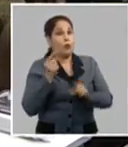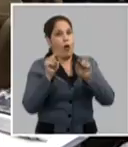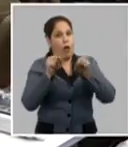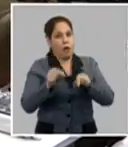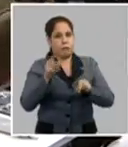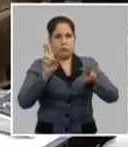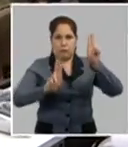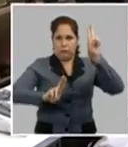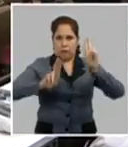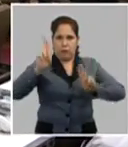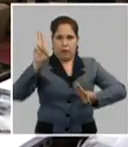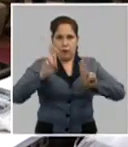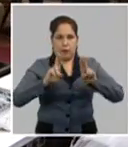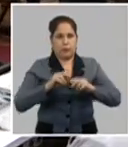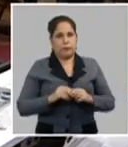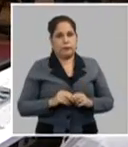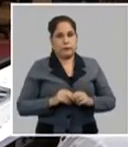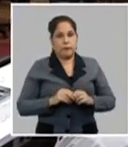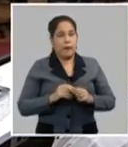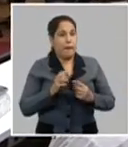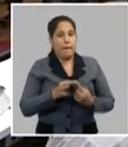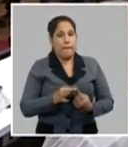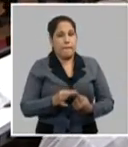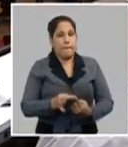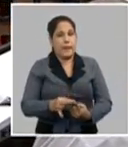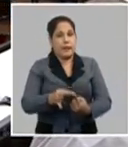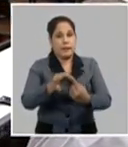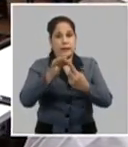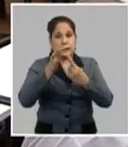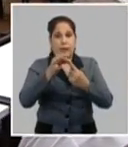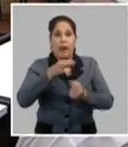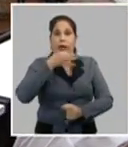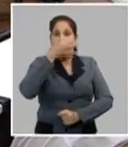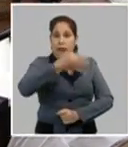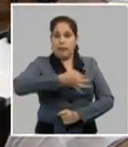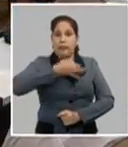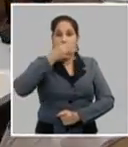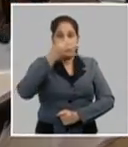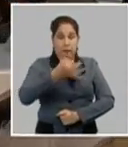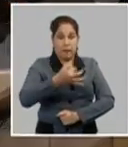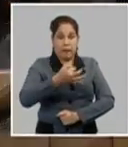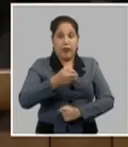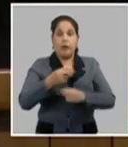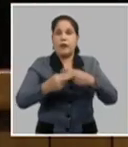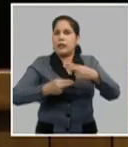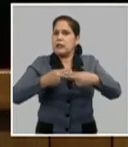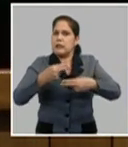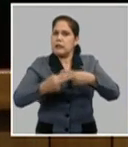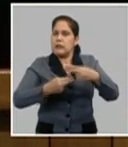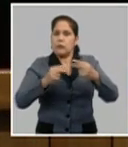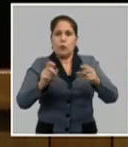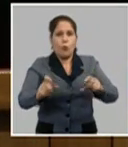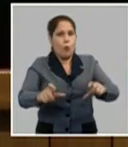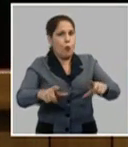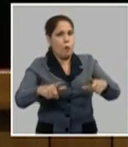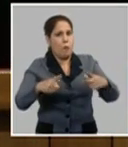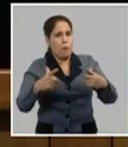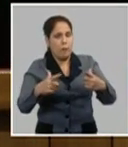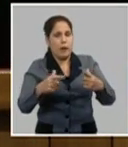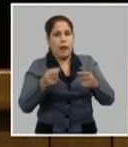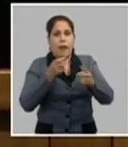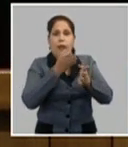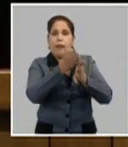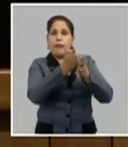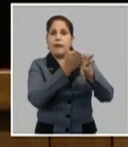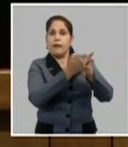acordado. En particular, mencionar lo realizado en cumplimiento de los